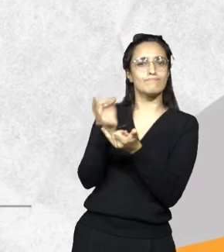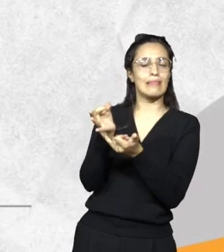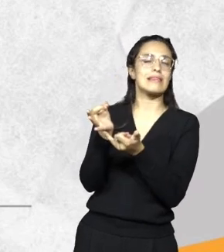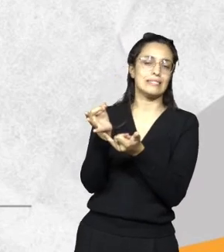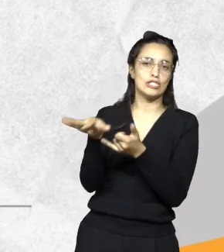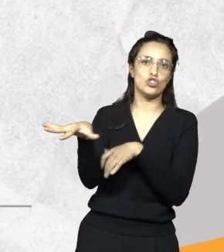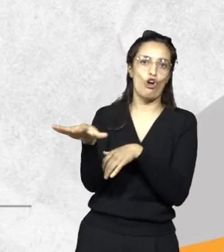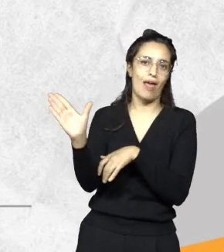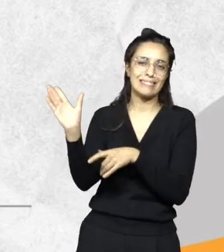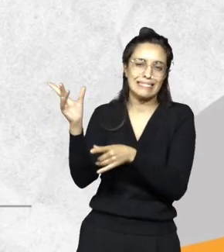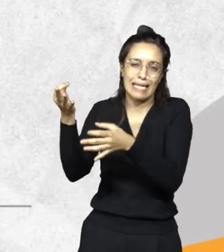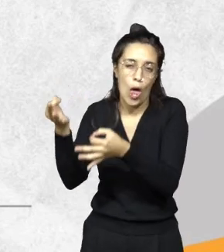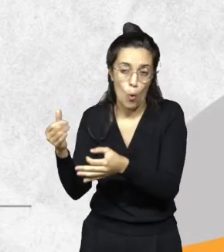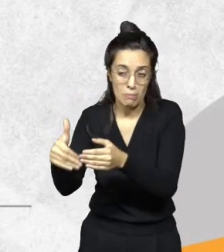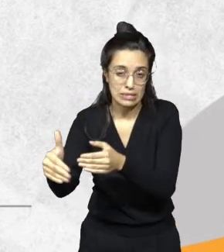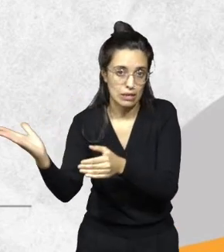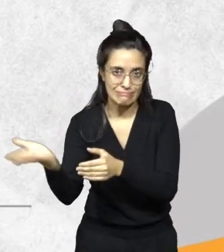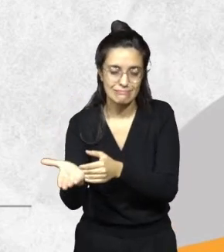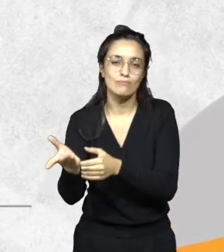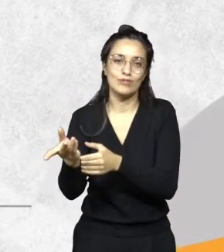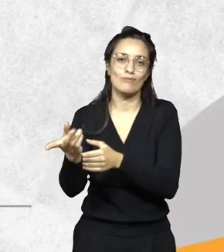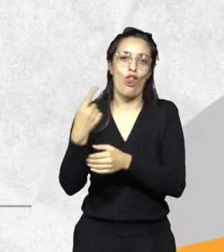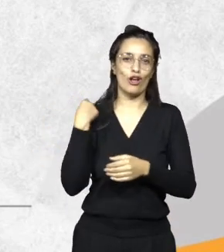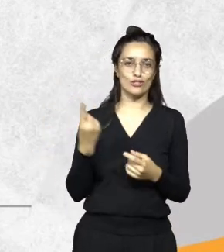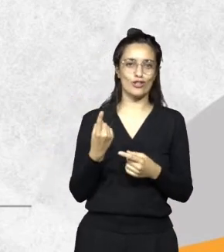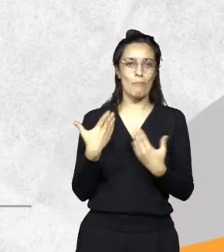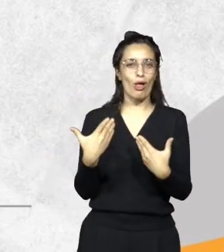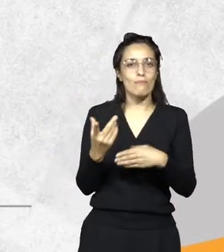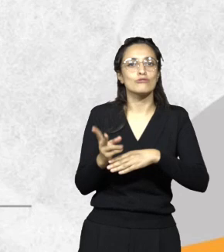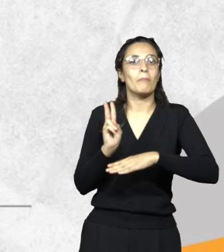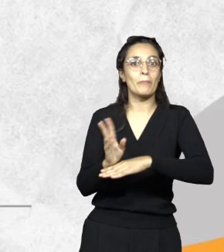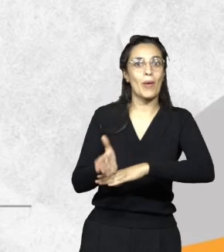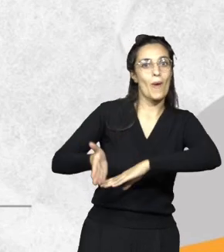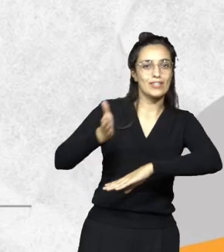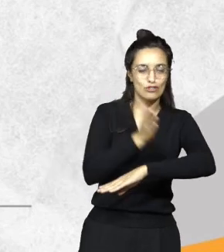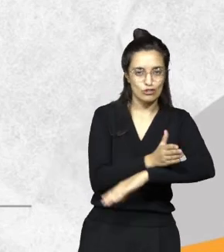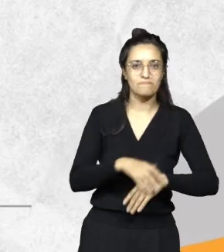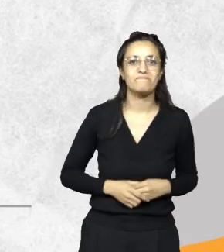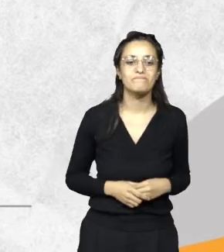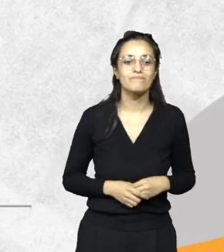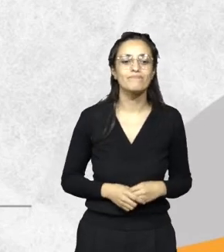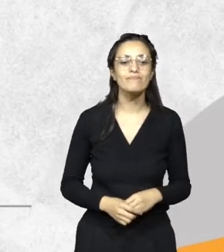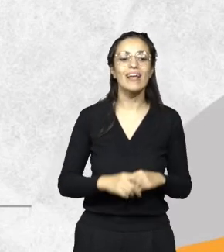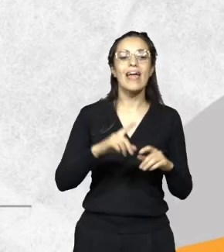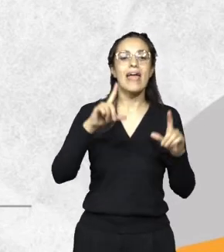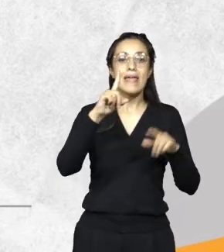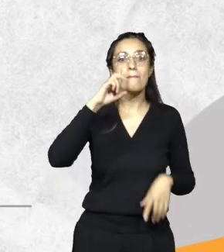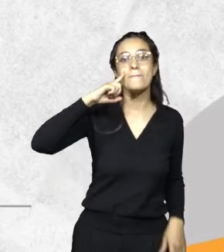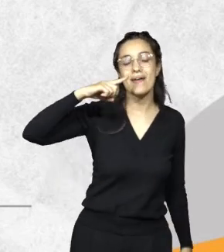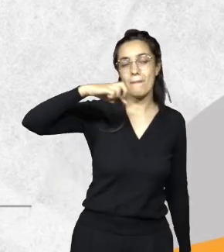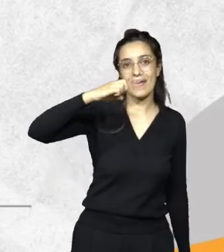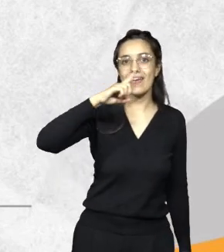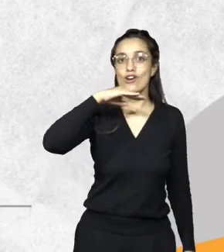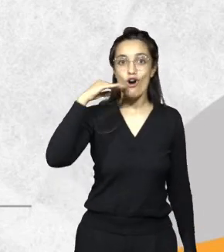podamos hacer un poquito de prevención en la materia. El IPJ, la Inspección de Personas Jurídicas de Córdoba, nos da todos los datos sobre